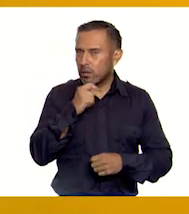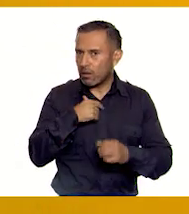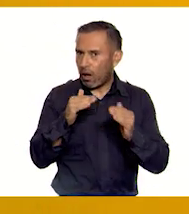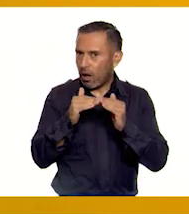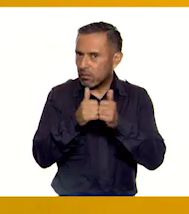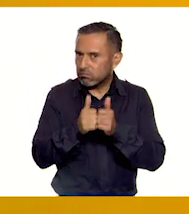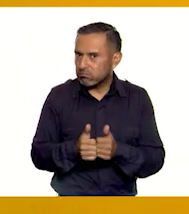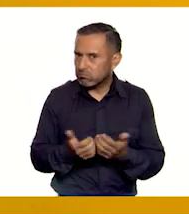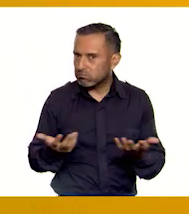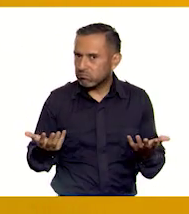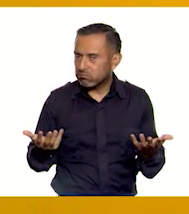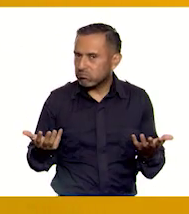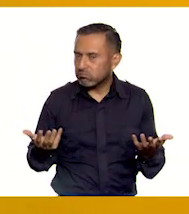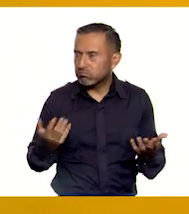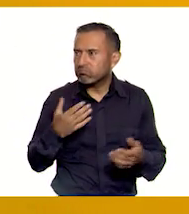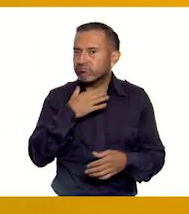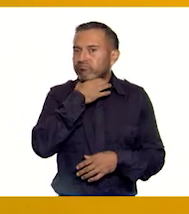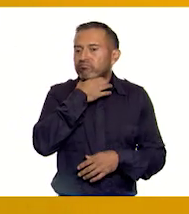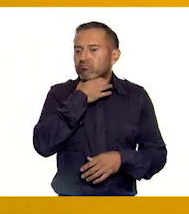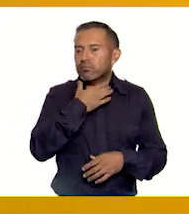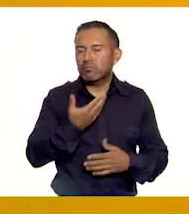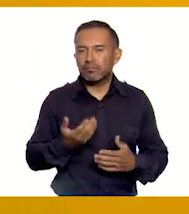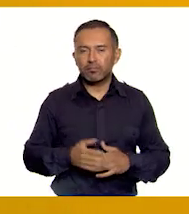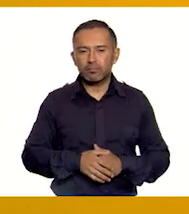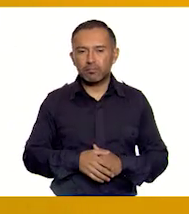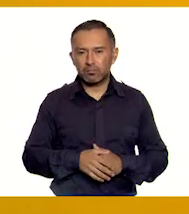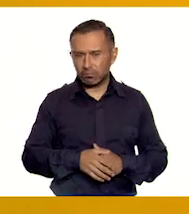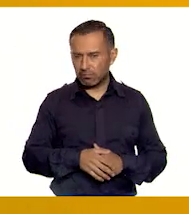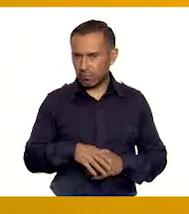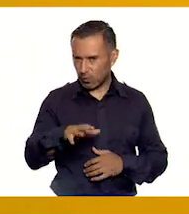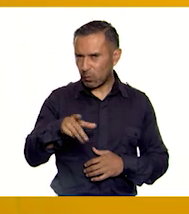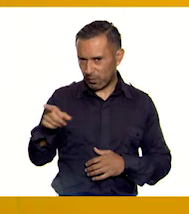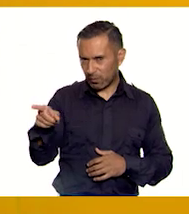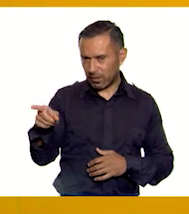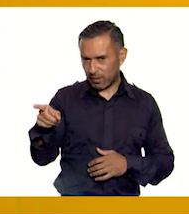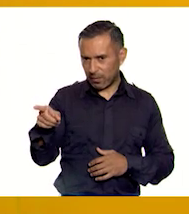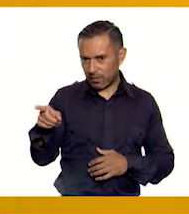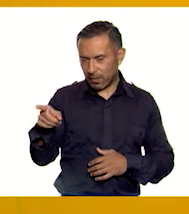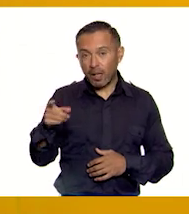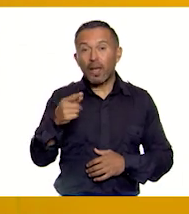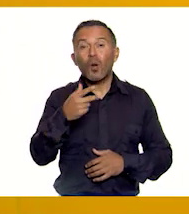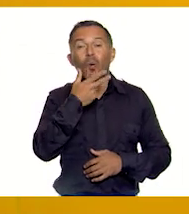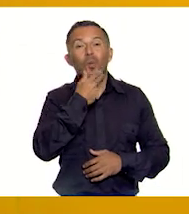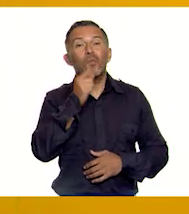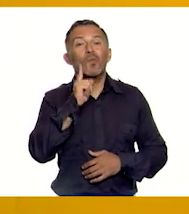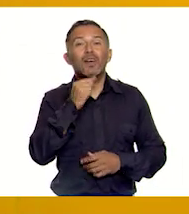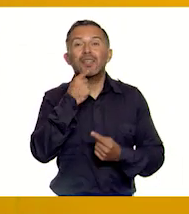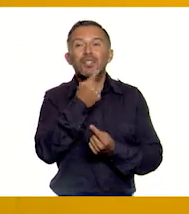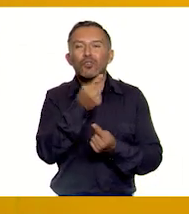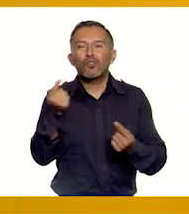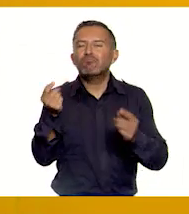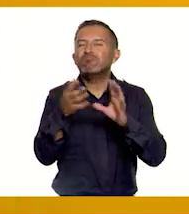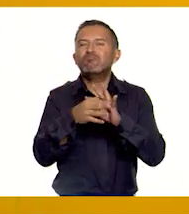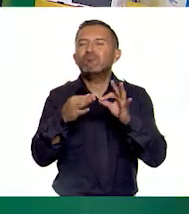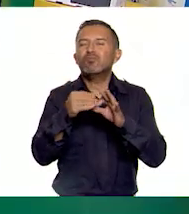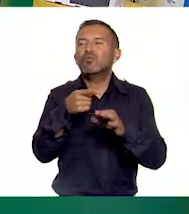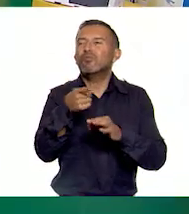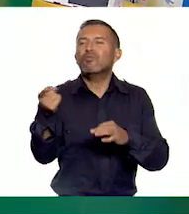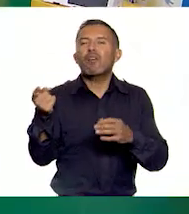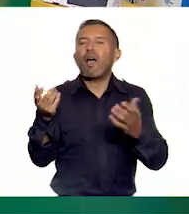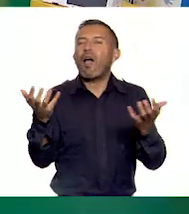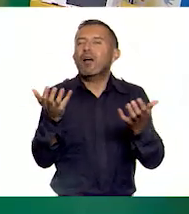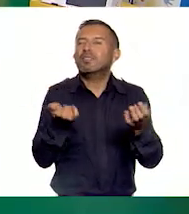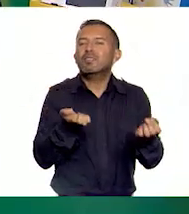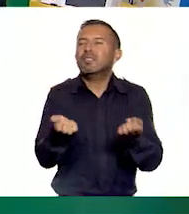Entonces, pues, ¿qué les parece si seguimos escuchando lo que nos dicen los niños acerca de las actividades que ellos realizan?